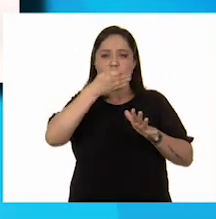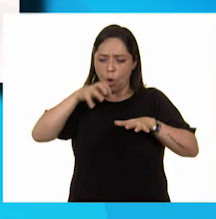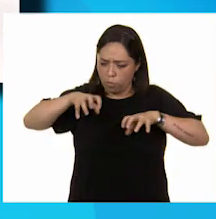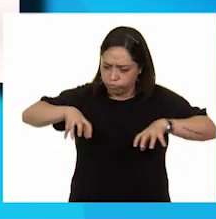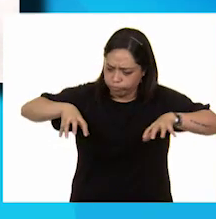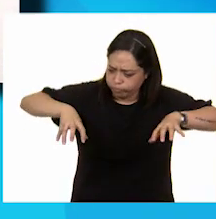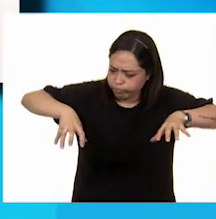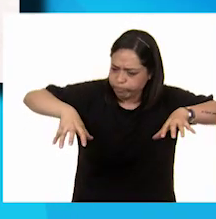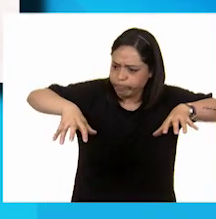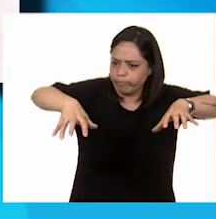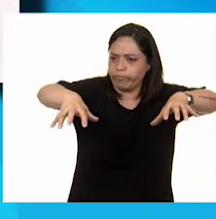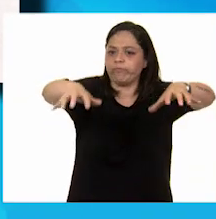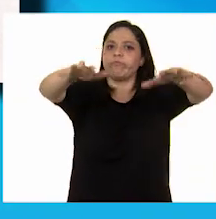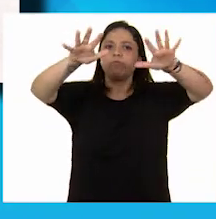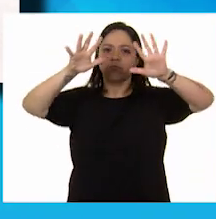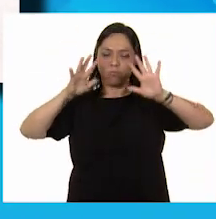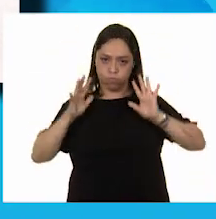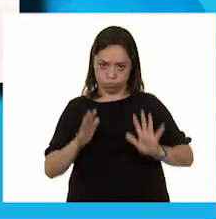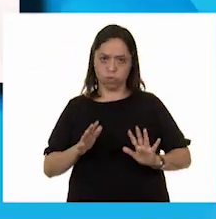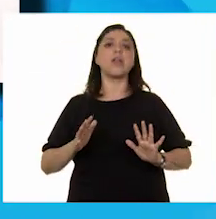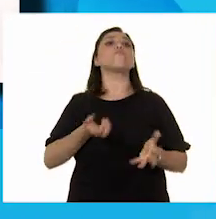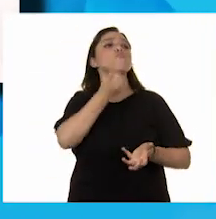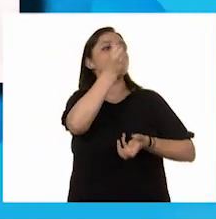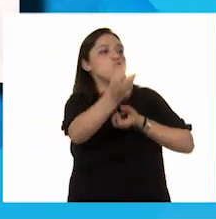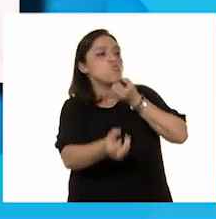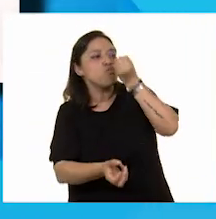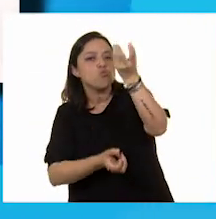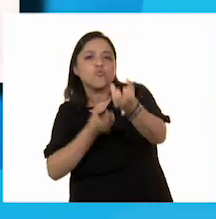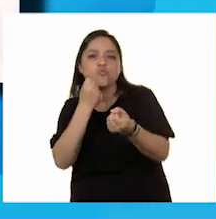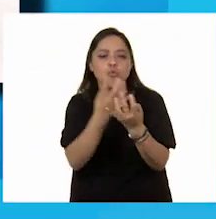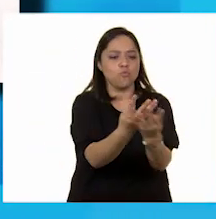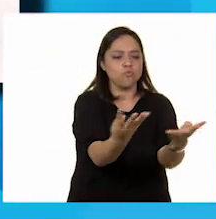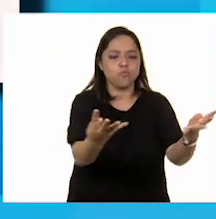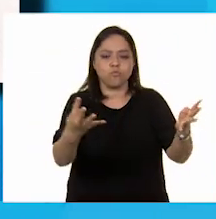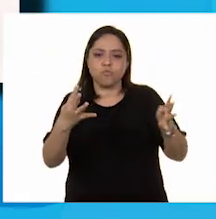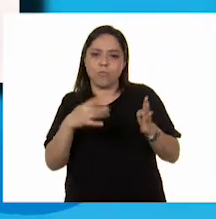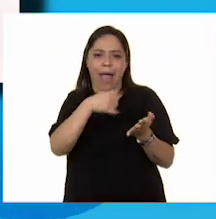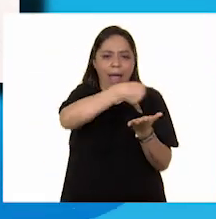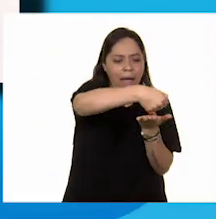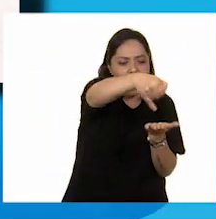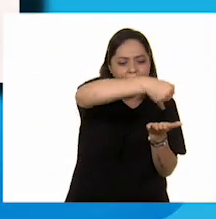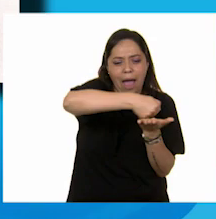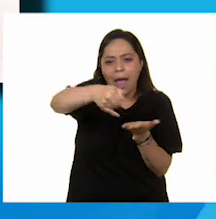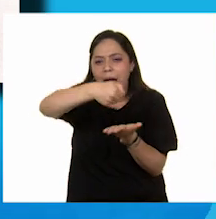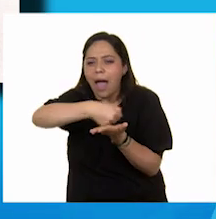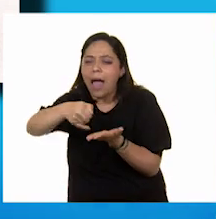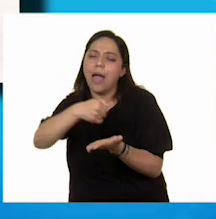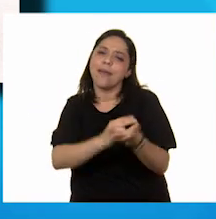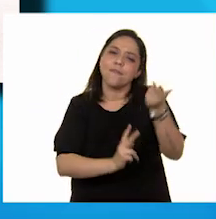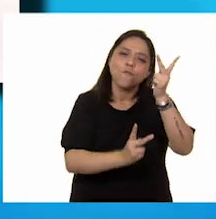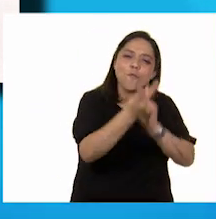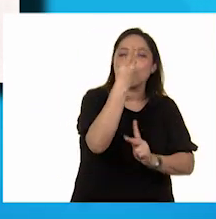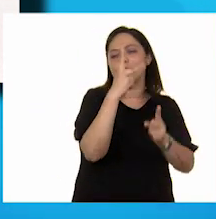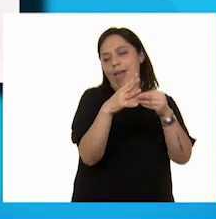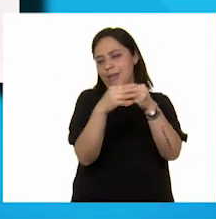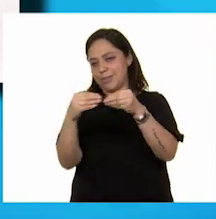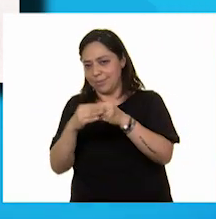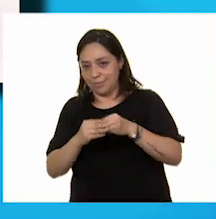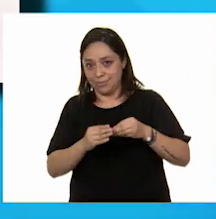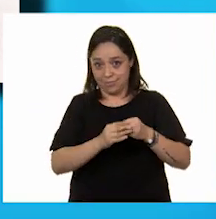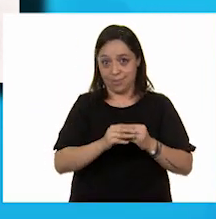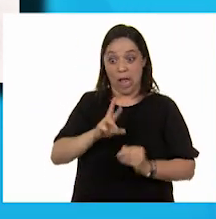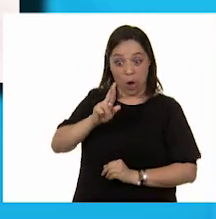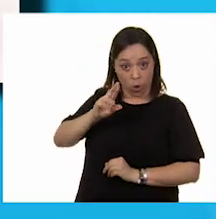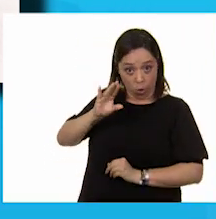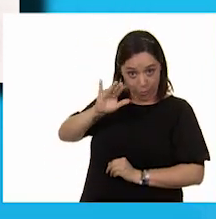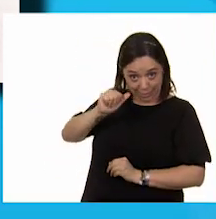supuesto, daba de beber a los huertos donde germinaban las semillas de frutas y verduras. Rocío